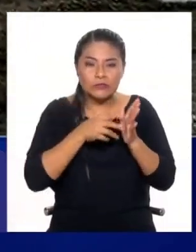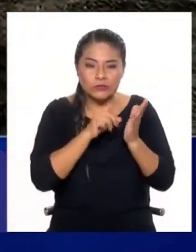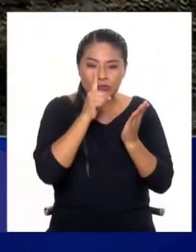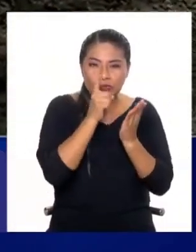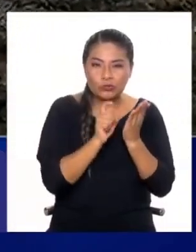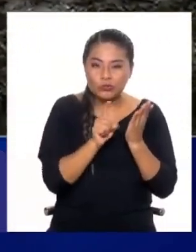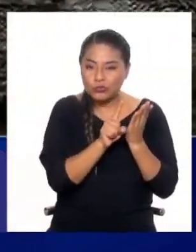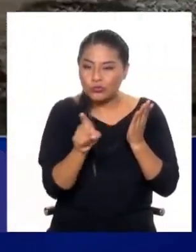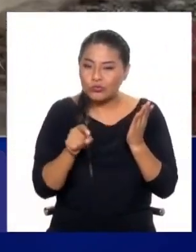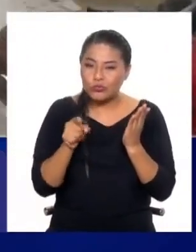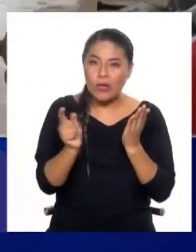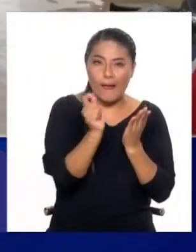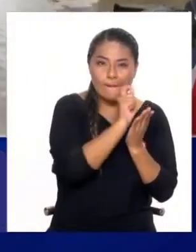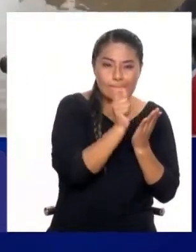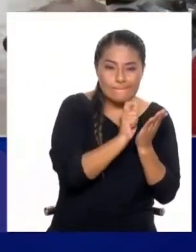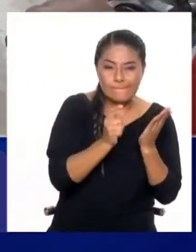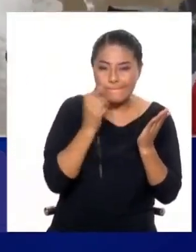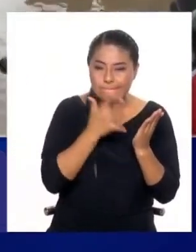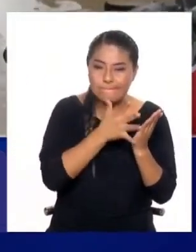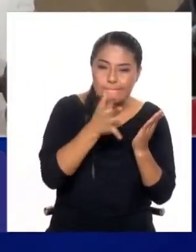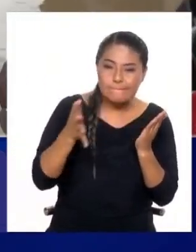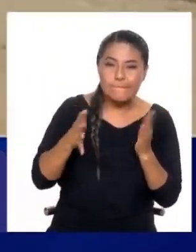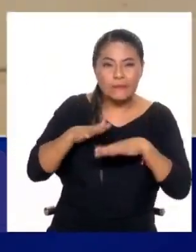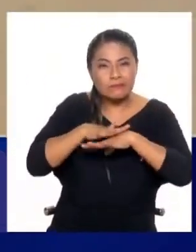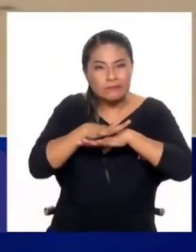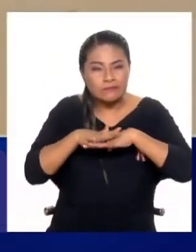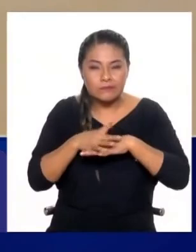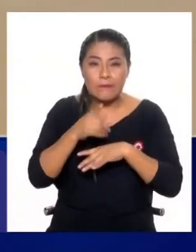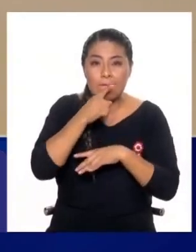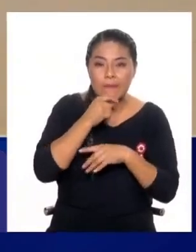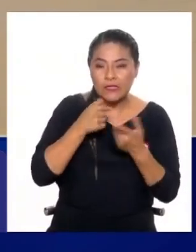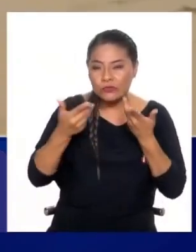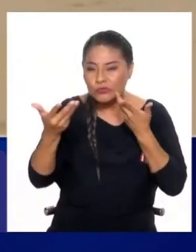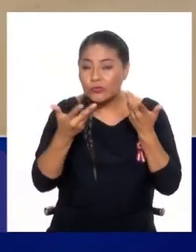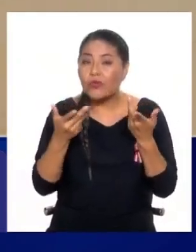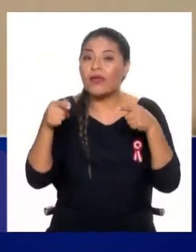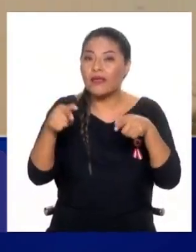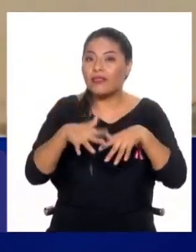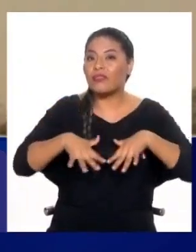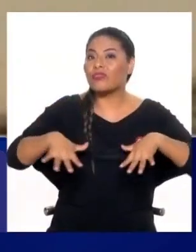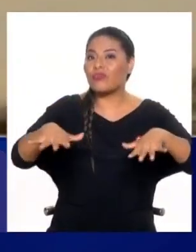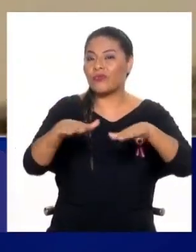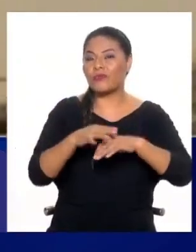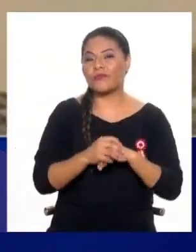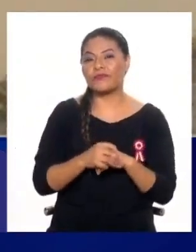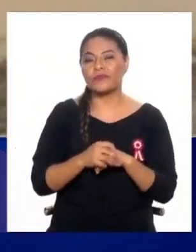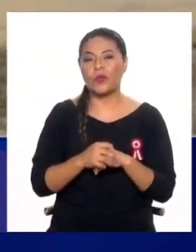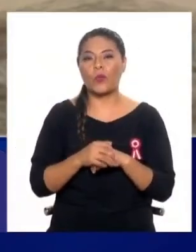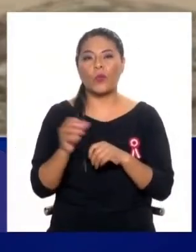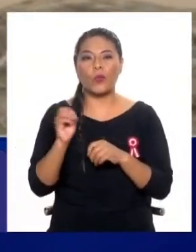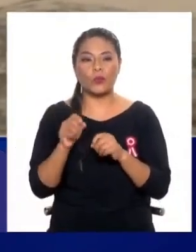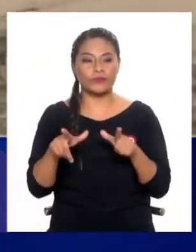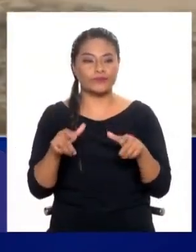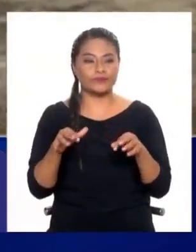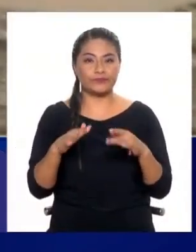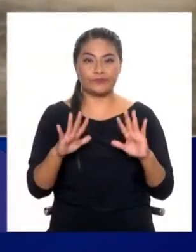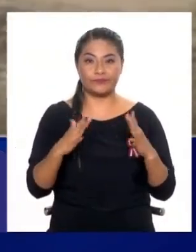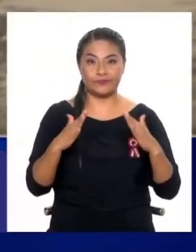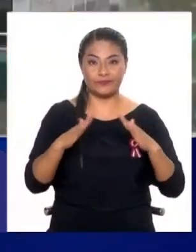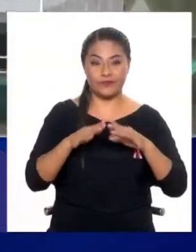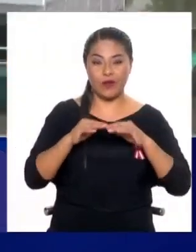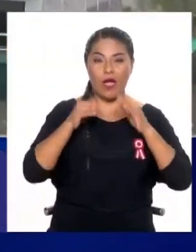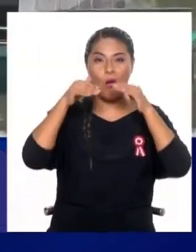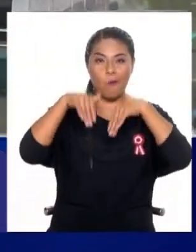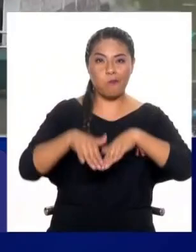implementación de drenajes, por ejemplo, drenes en las ciudades, drenaje urbano o obras en las cabeceras de las cuencas. Eso